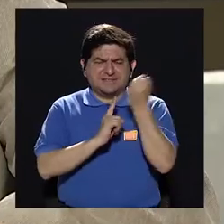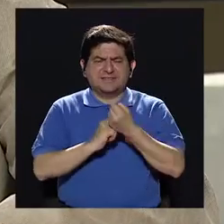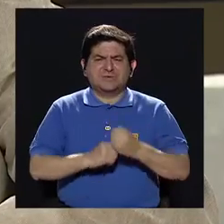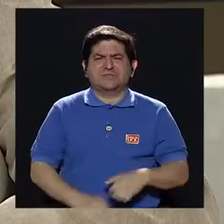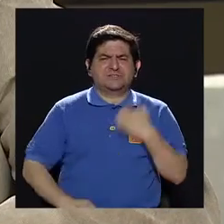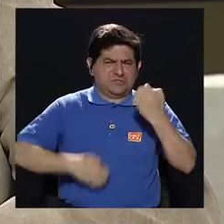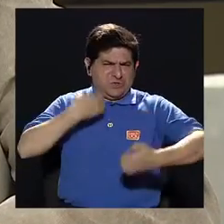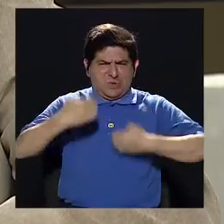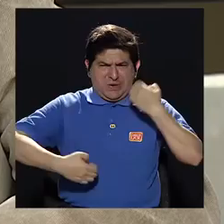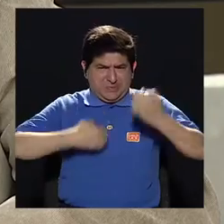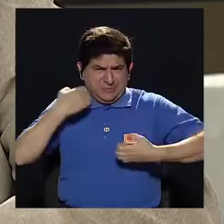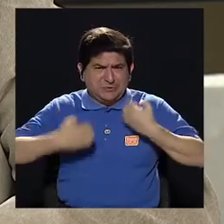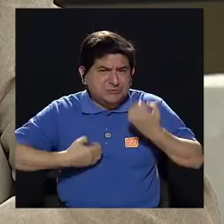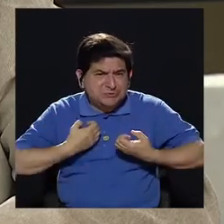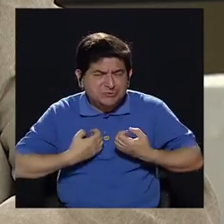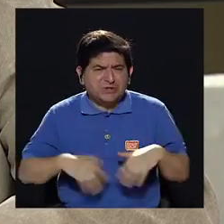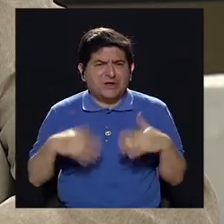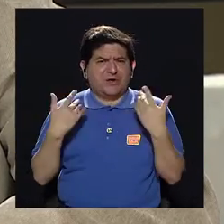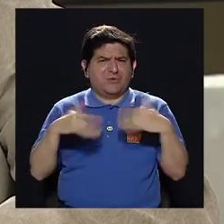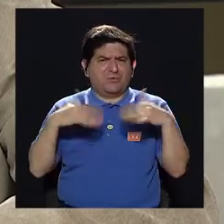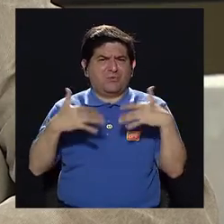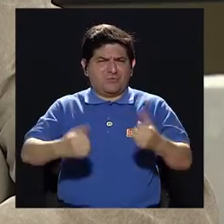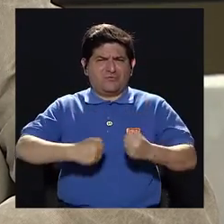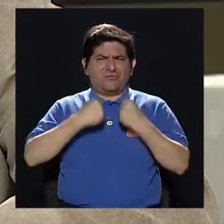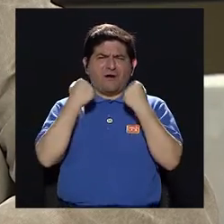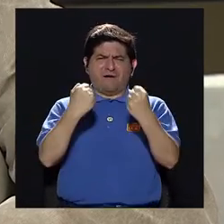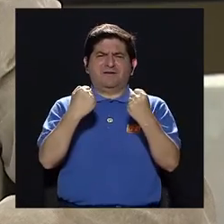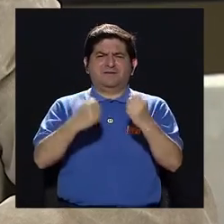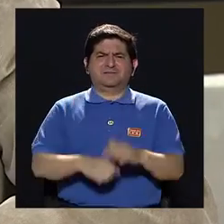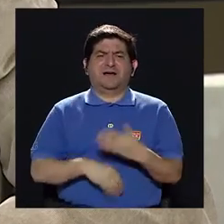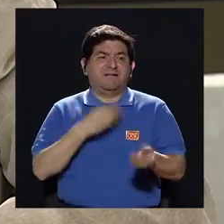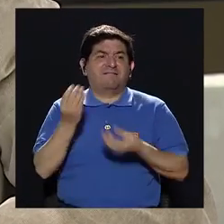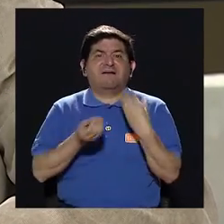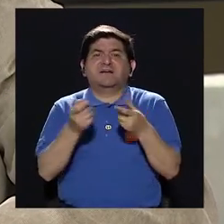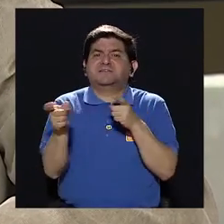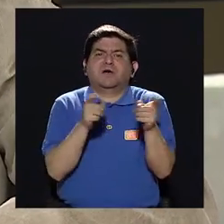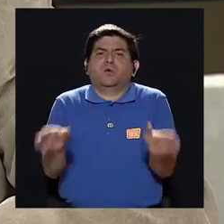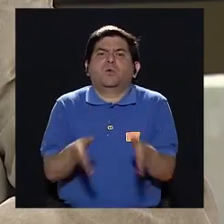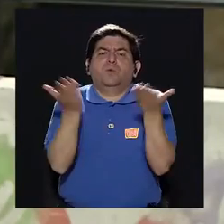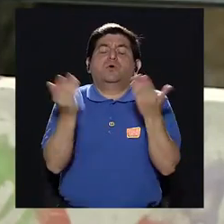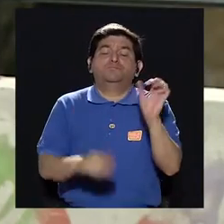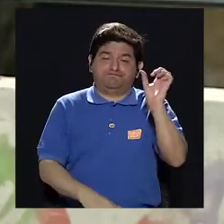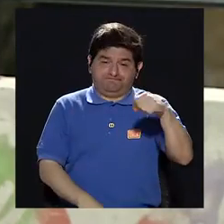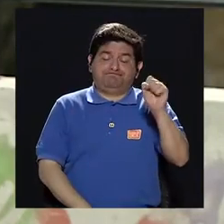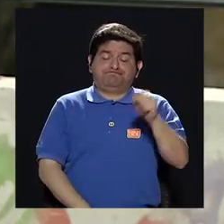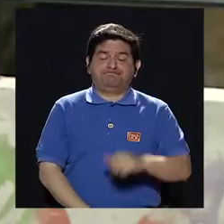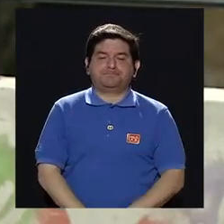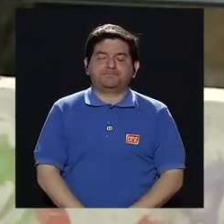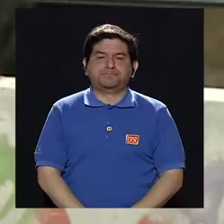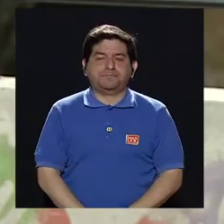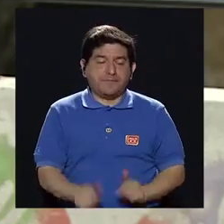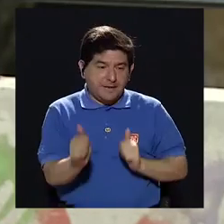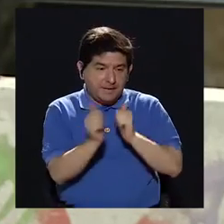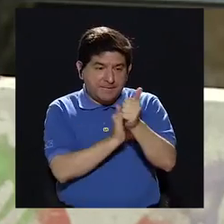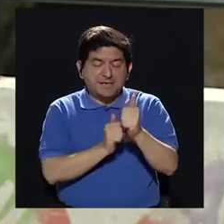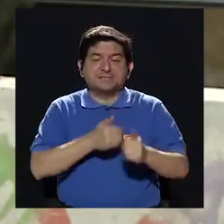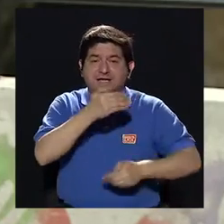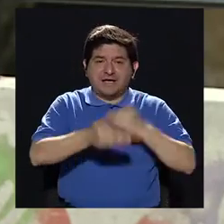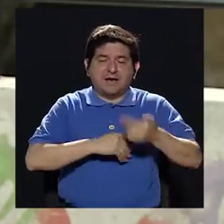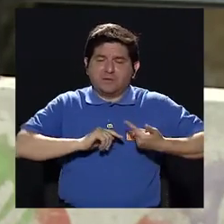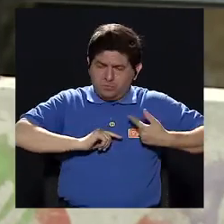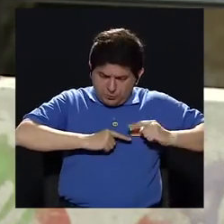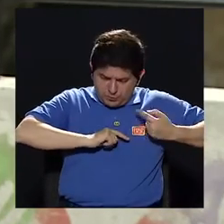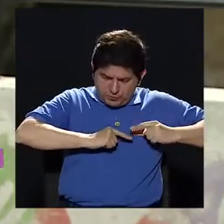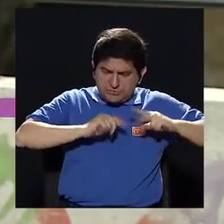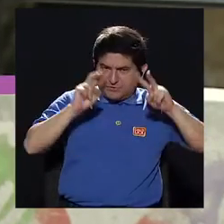emocional sumamente fuerte. ¿Cómo hacen? ¿Cómo lo manejan? Sí, claro. Sí, pasar el proceso de